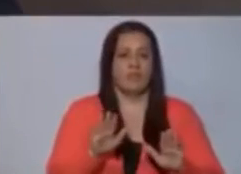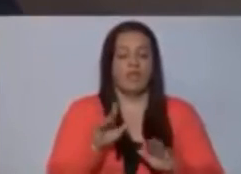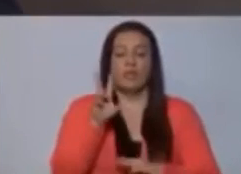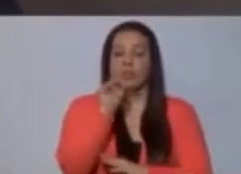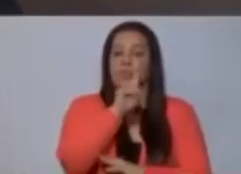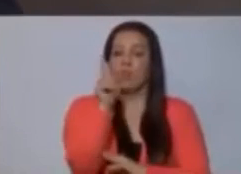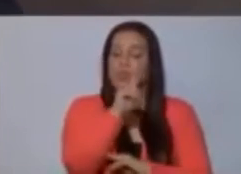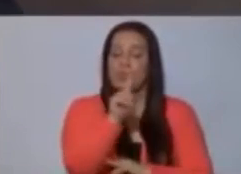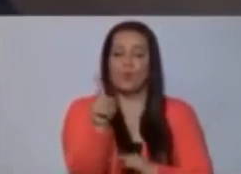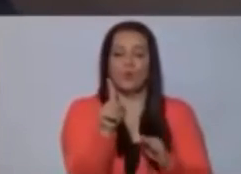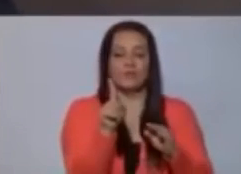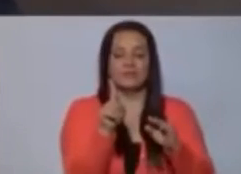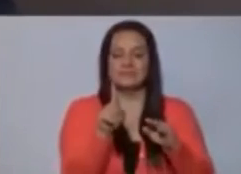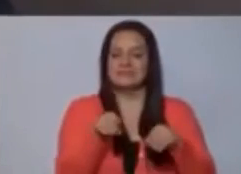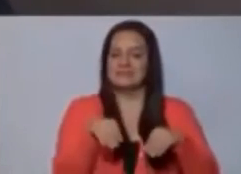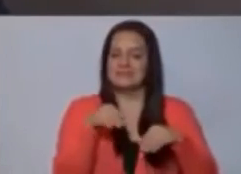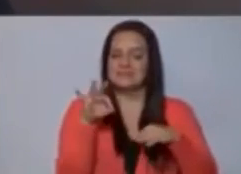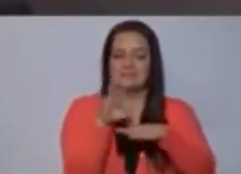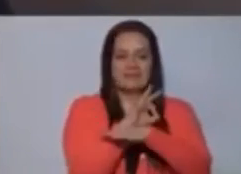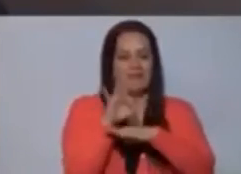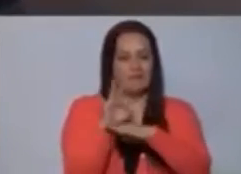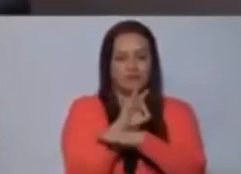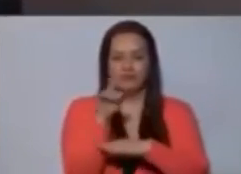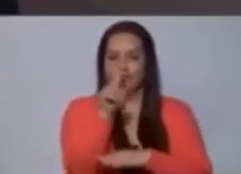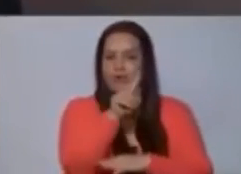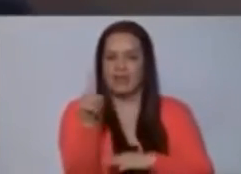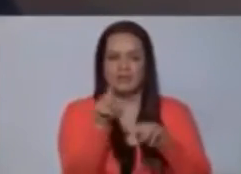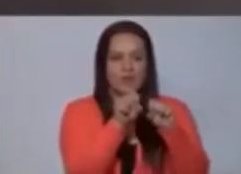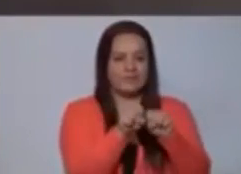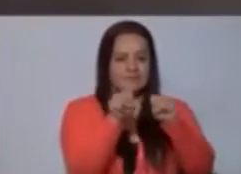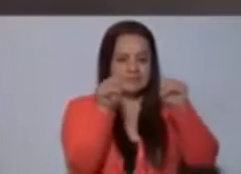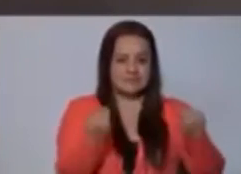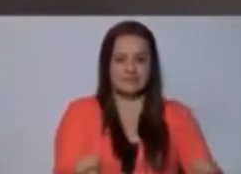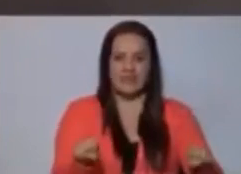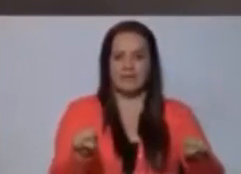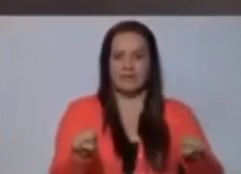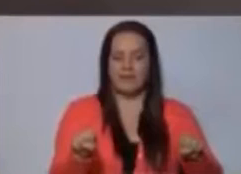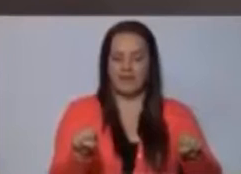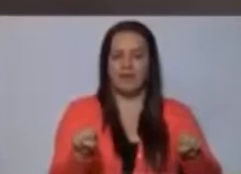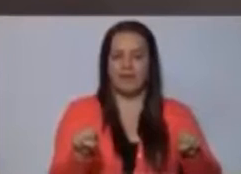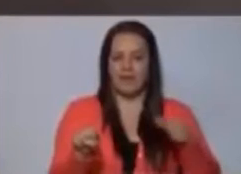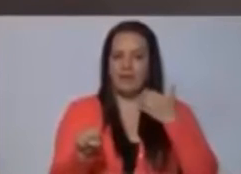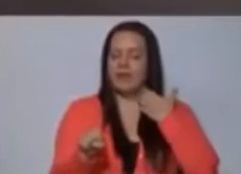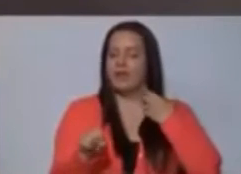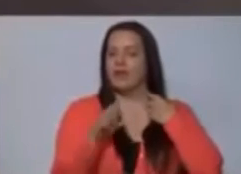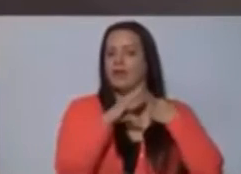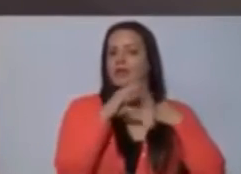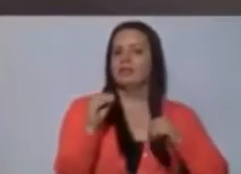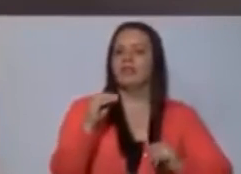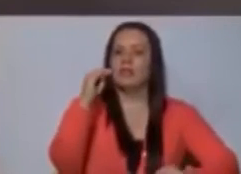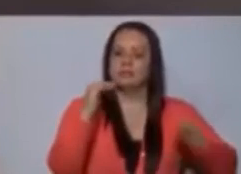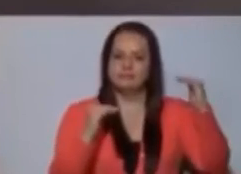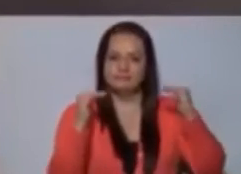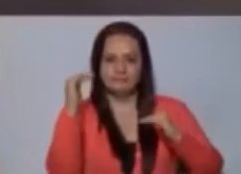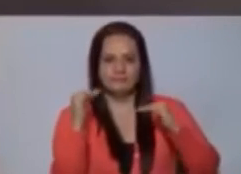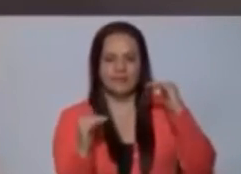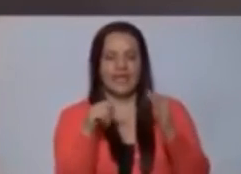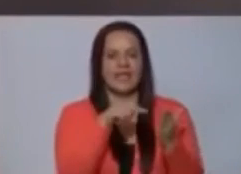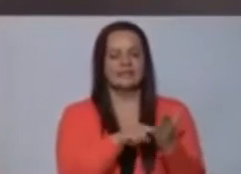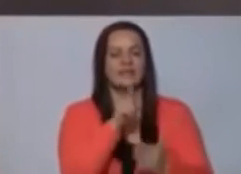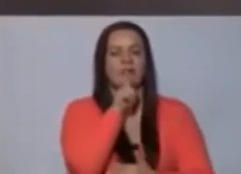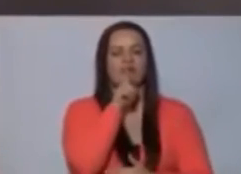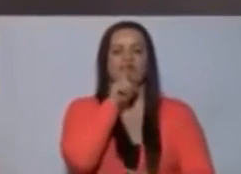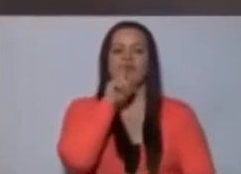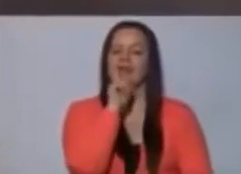no está funcionando el sistema de pesos y contrapesos. Esa es la